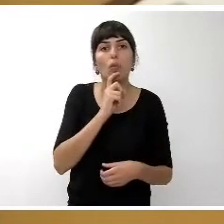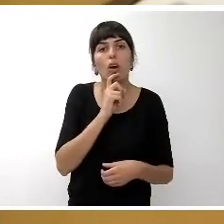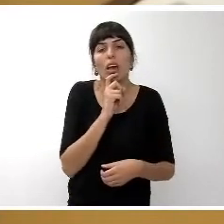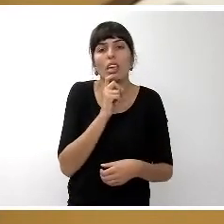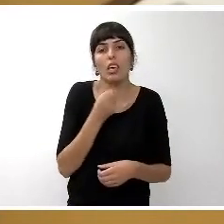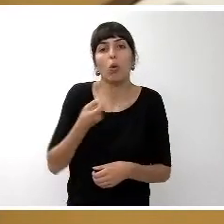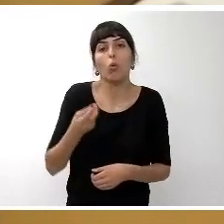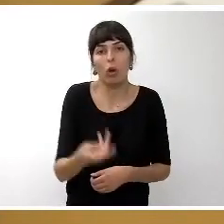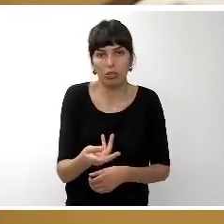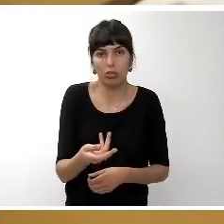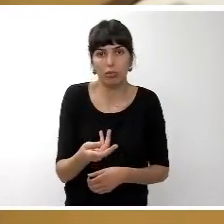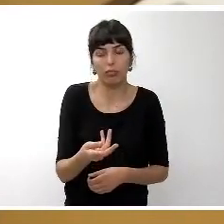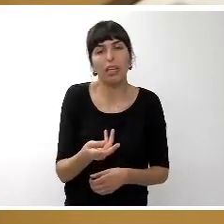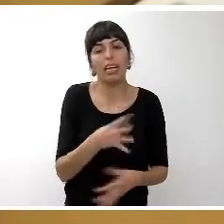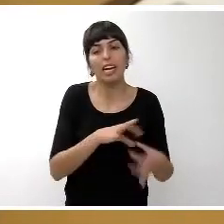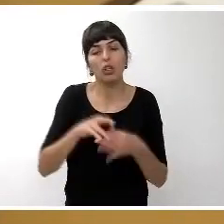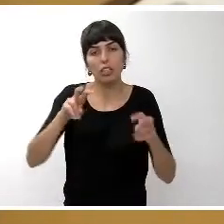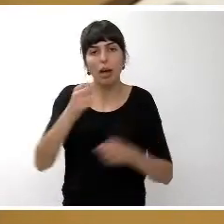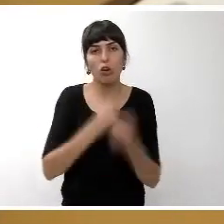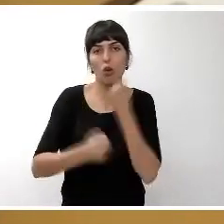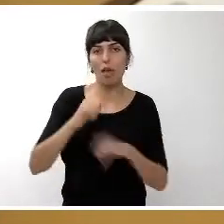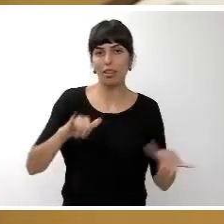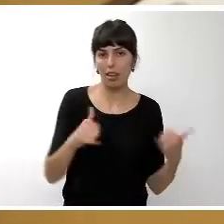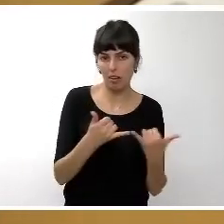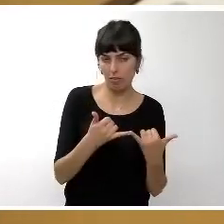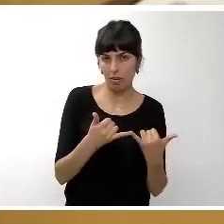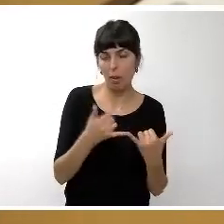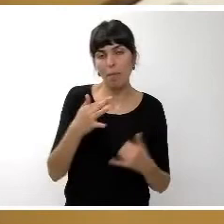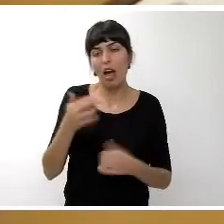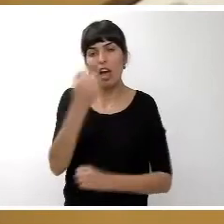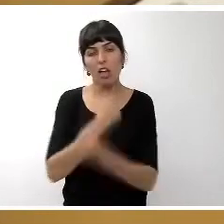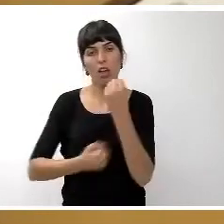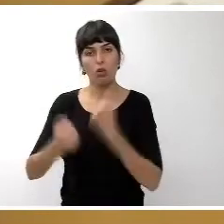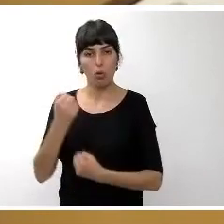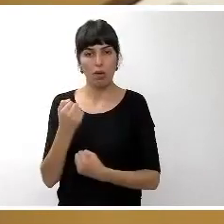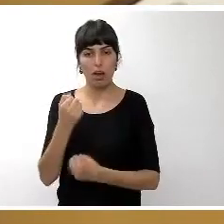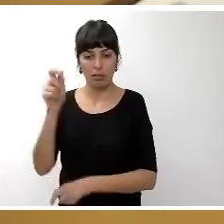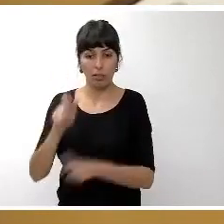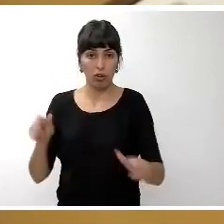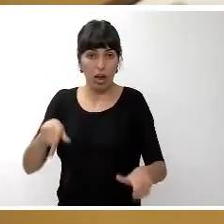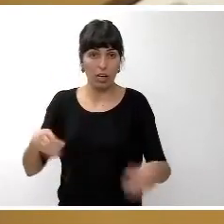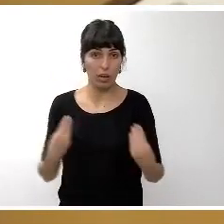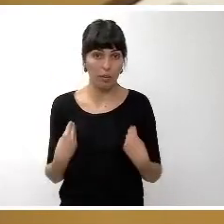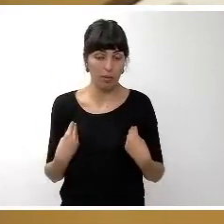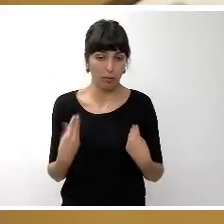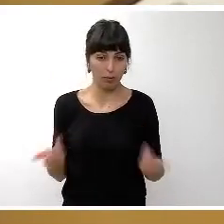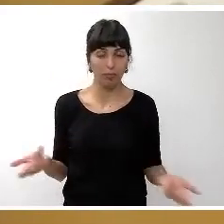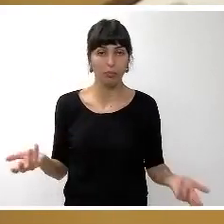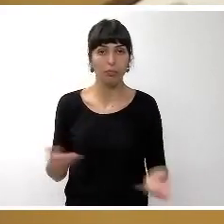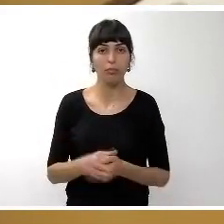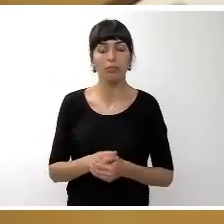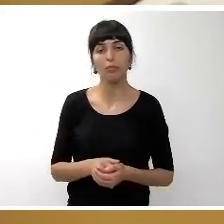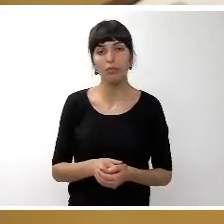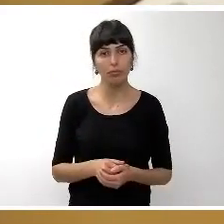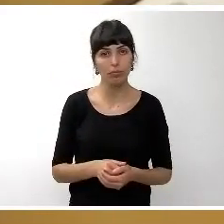tinerfeña de la economía de nuestra isla de la economía de los que aquí vivimos de los tinerfeños en